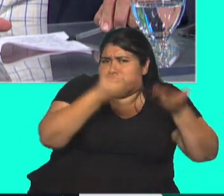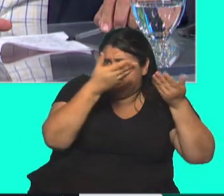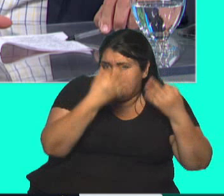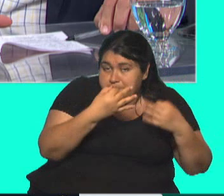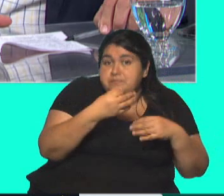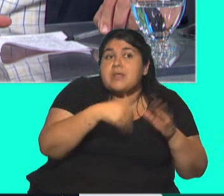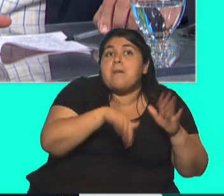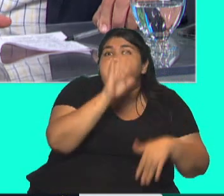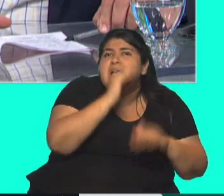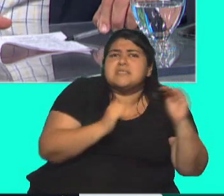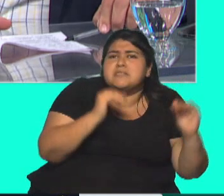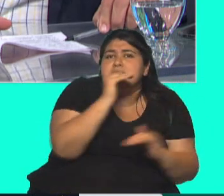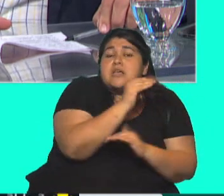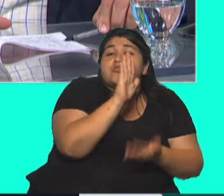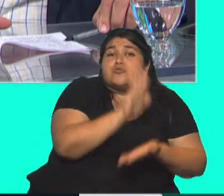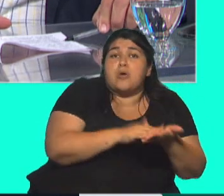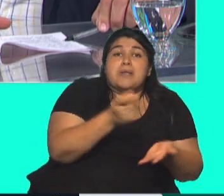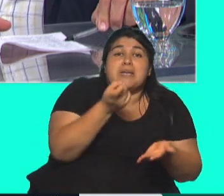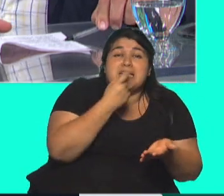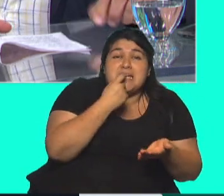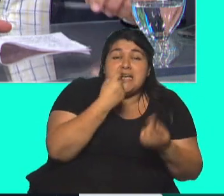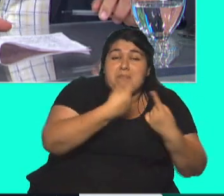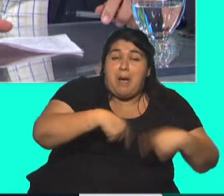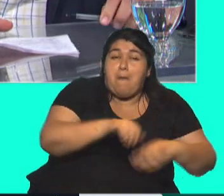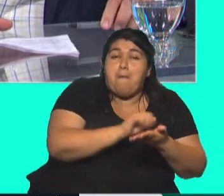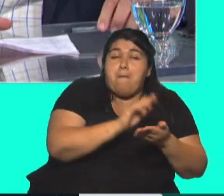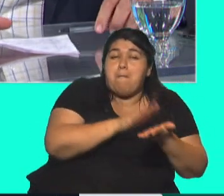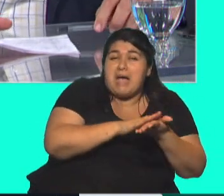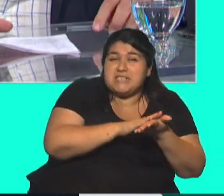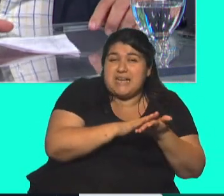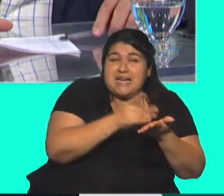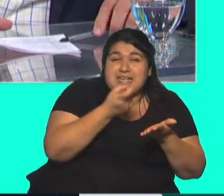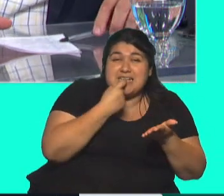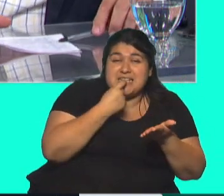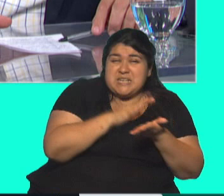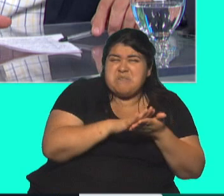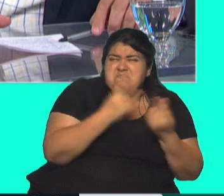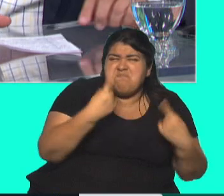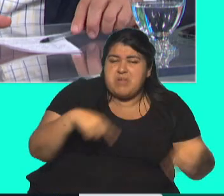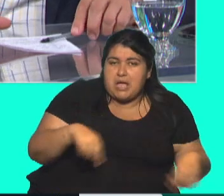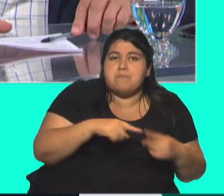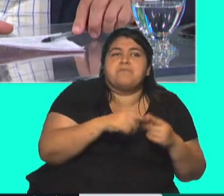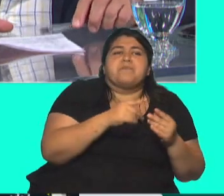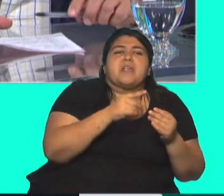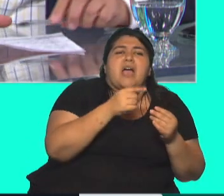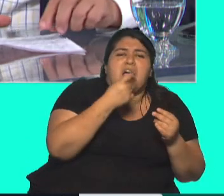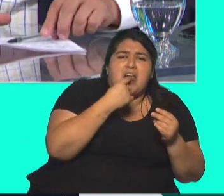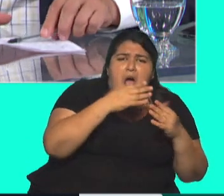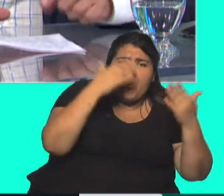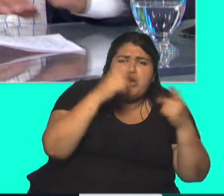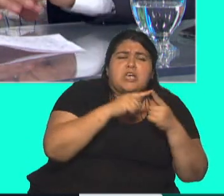el que está más alto es industria metálica básica. ¿A qué nos refirimos metálica básica? A ver. Acero, aluminio,